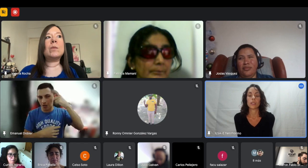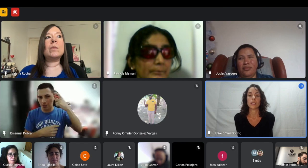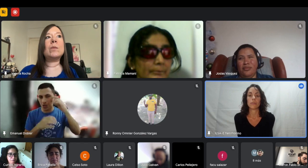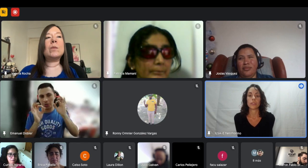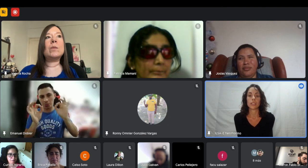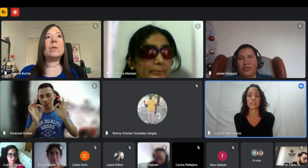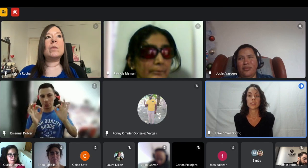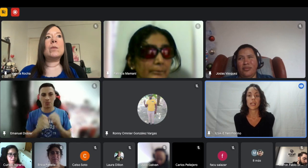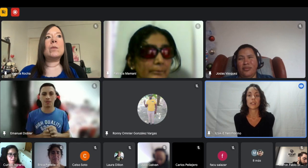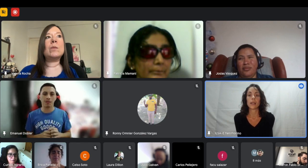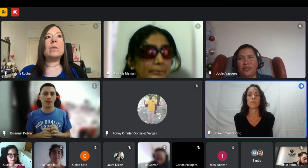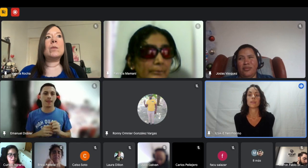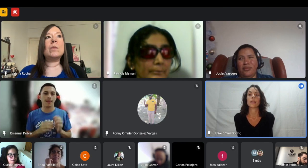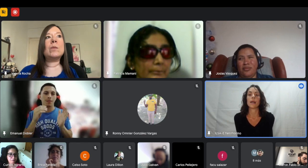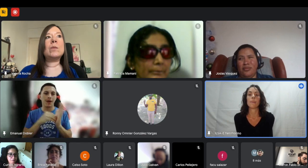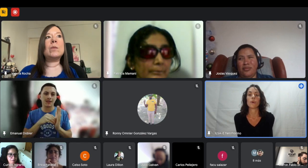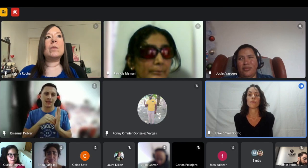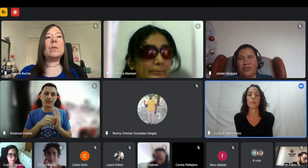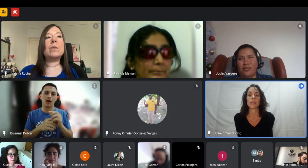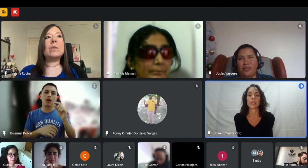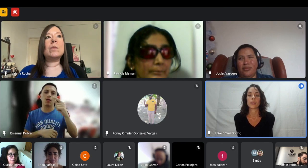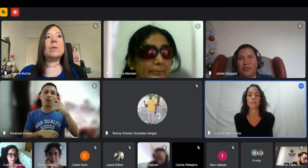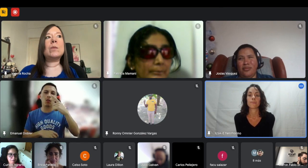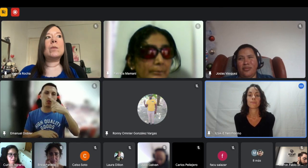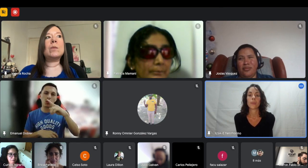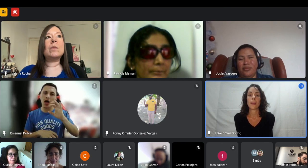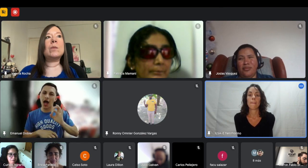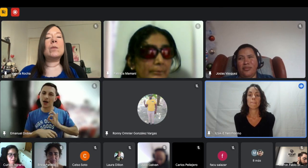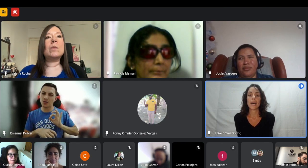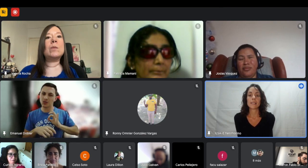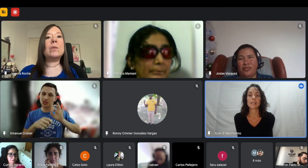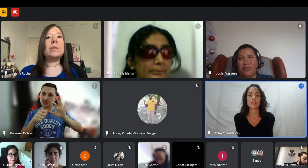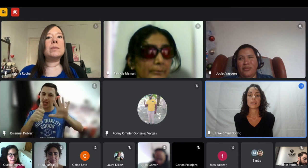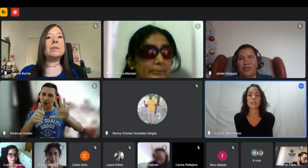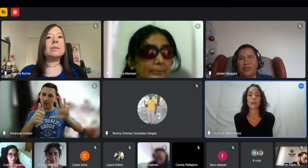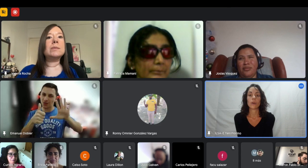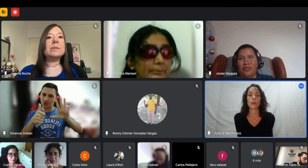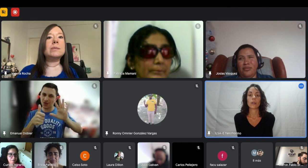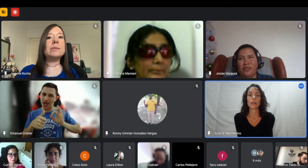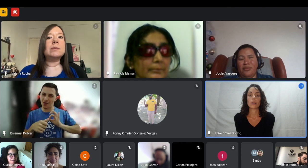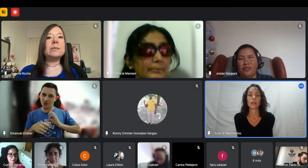le fueron enseñando y de a poco fue aprendiendo más